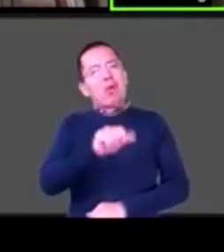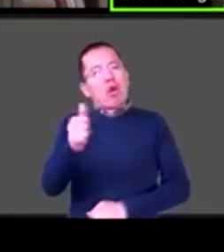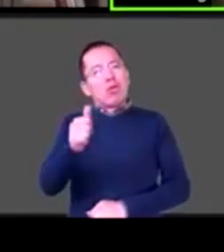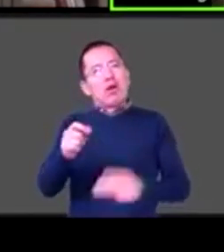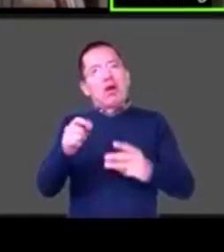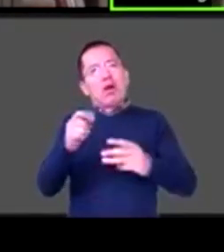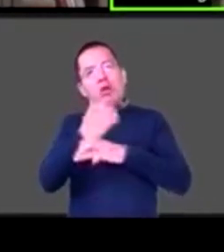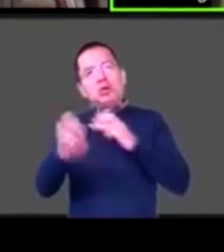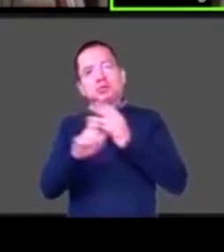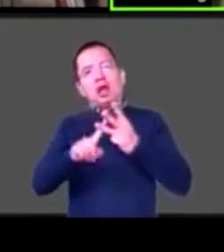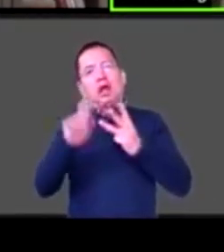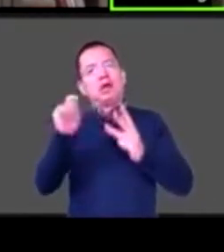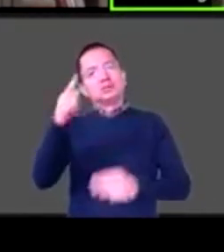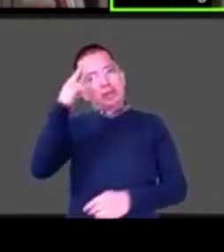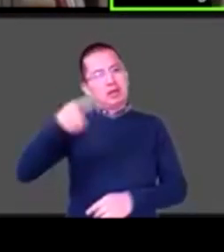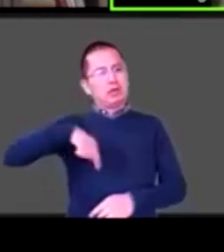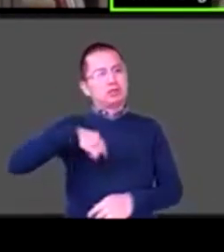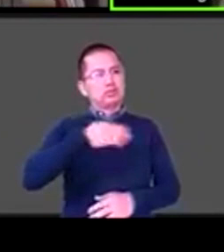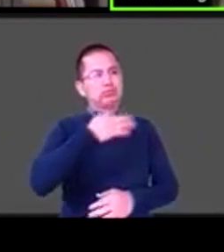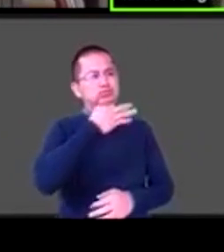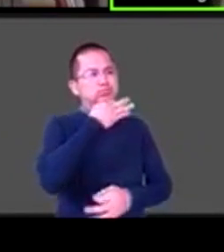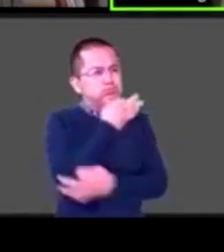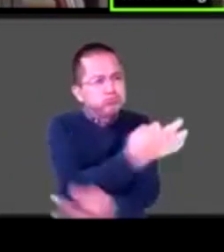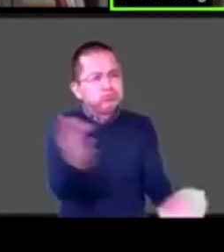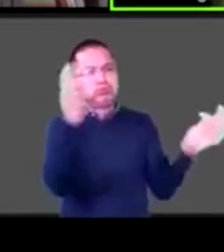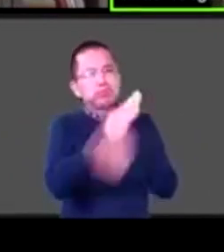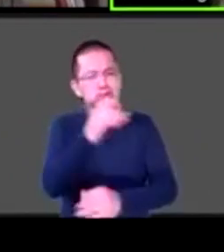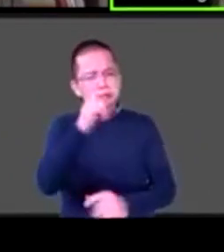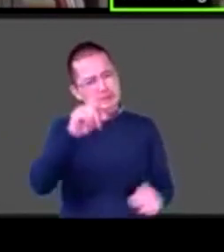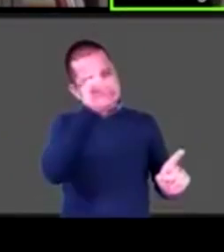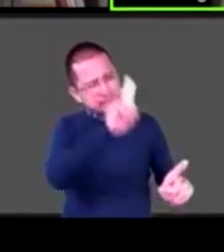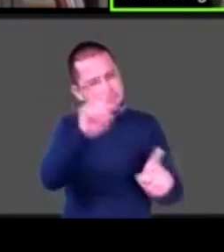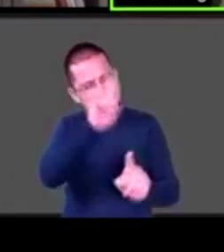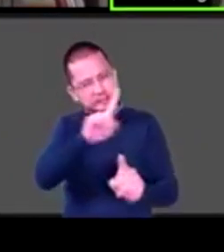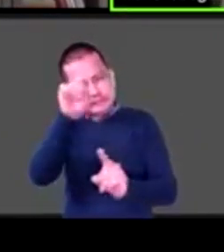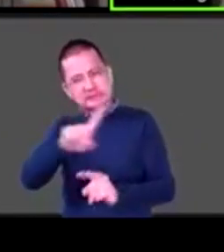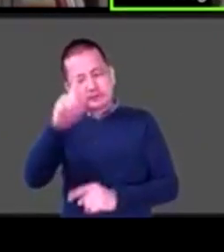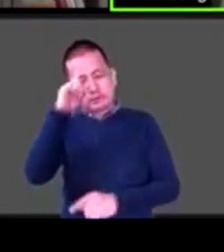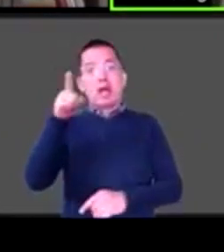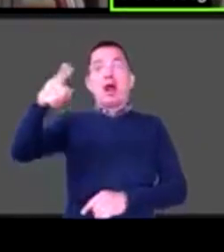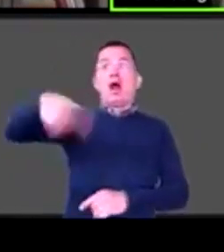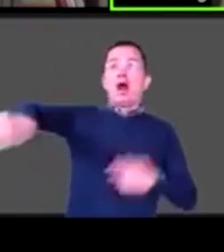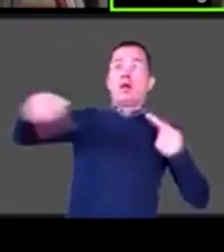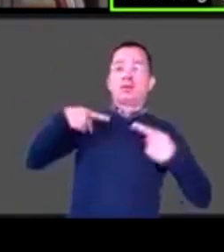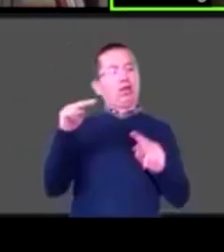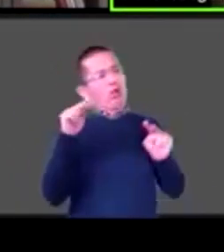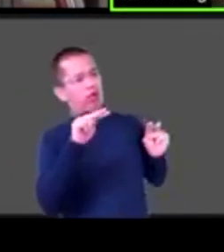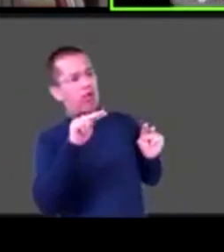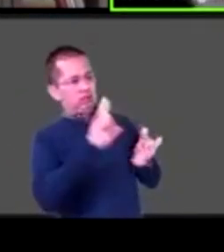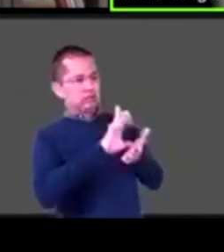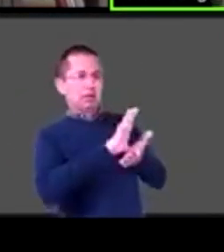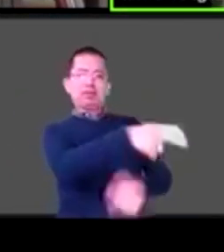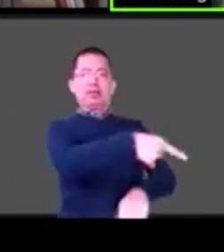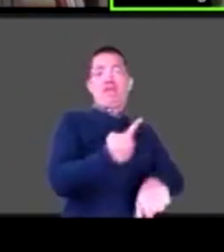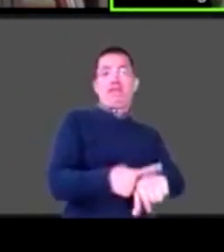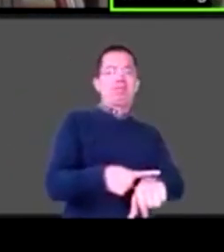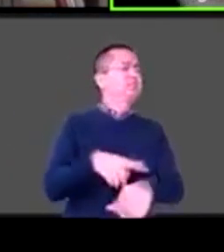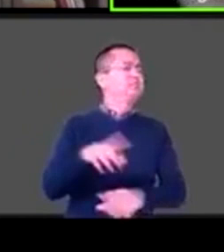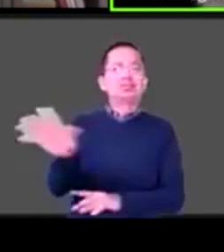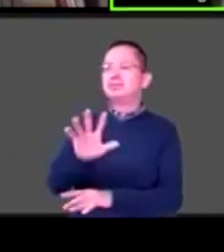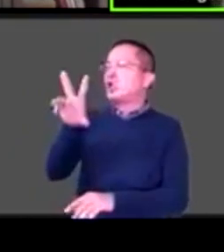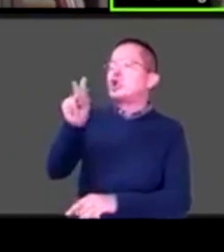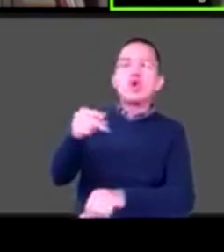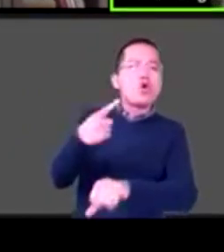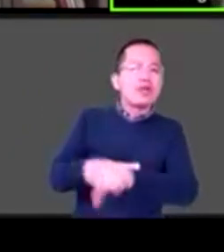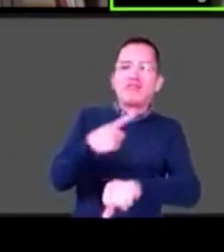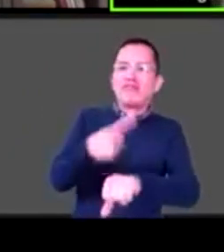enfermas que no son personas que tienen una enfermedad, tienen una curación de vida distinta, y que tienen los mismos derechos que tienen todas